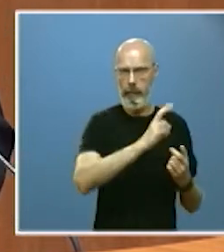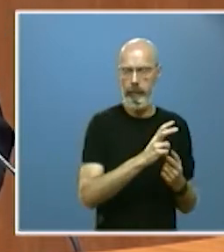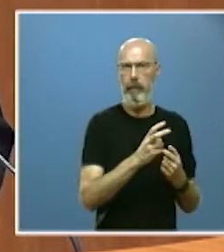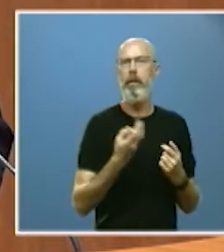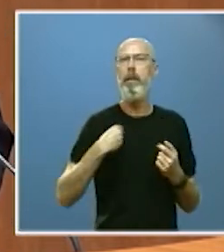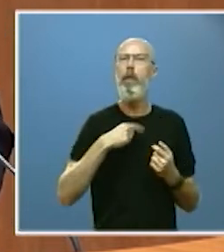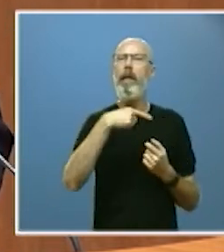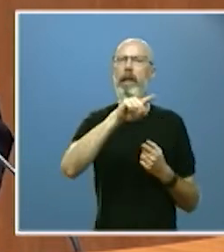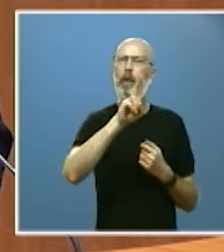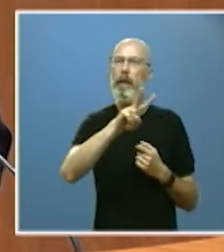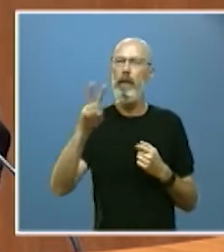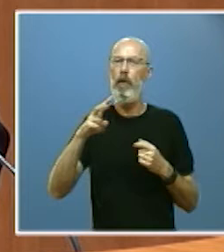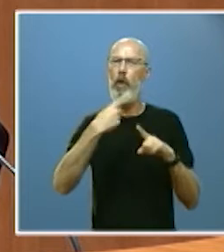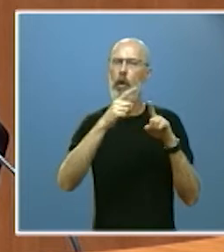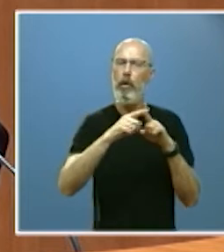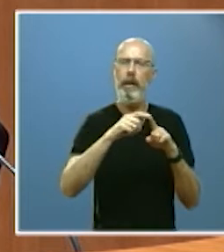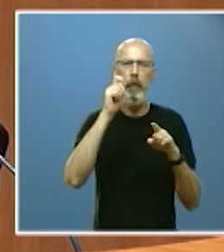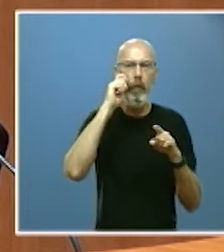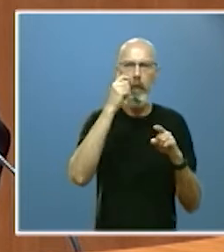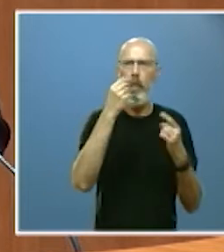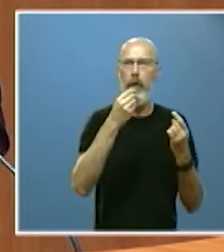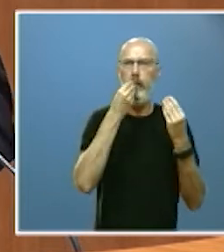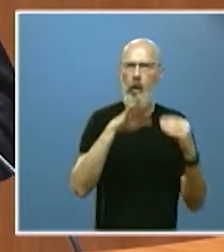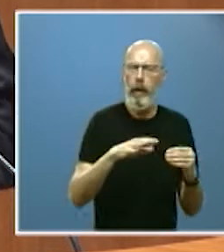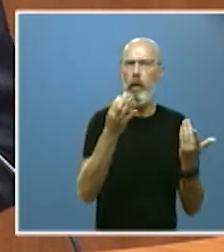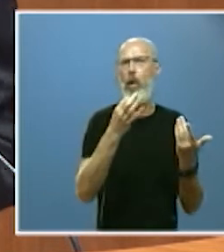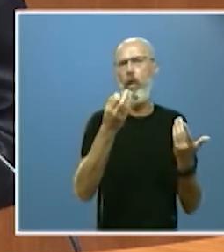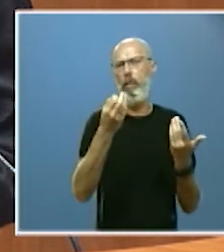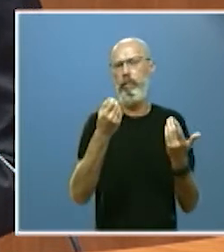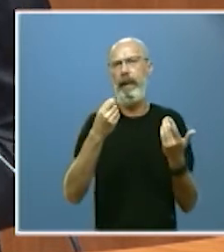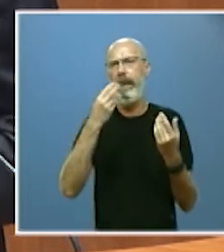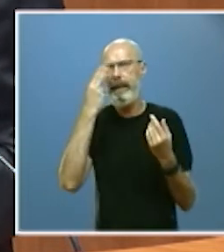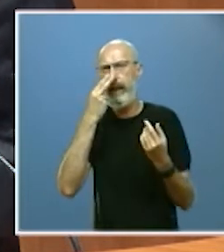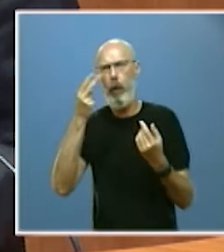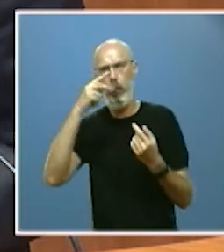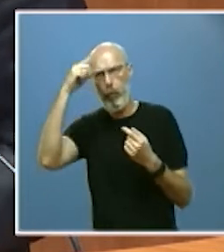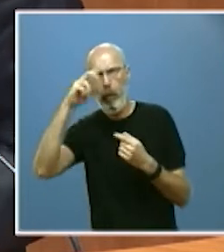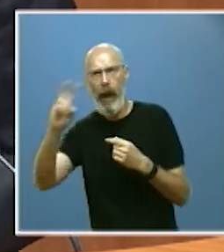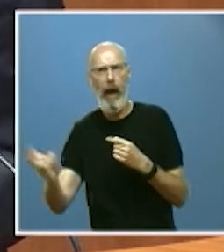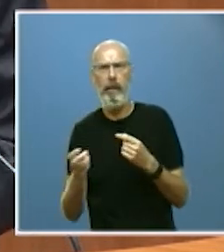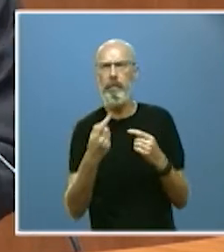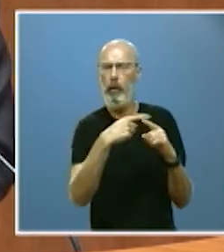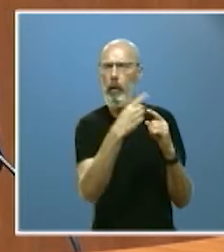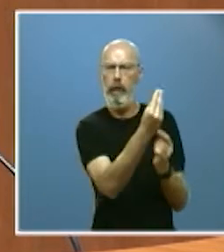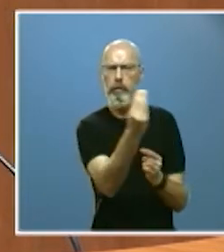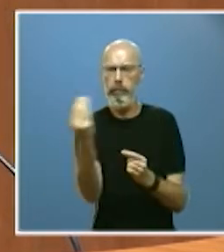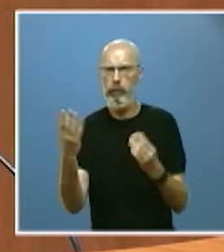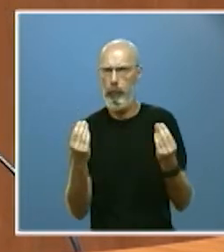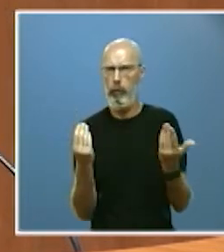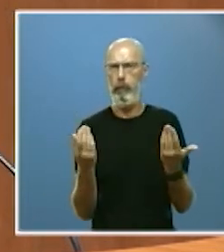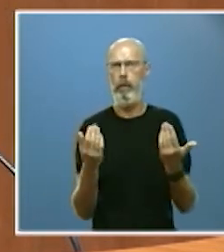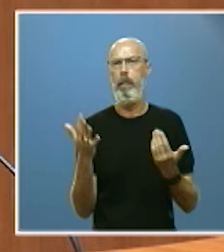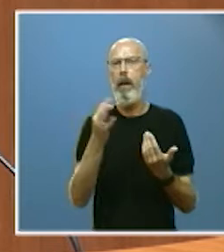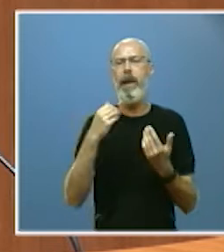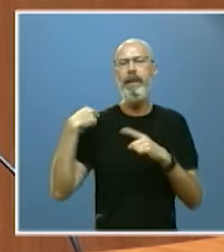o 2.200 bienes de interés cultural y con una trayectoria de esfuerzo en su conservación reconocida con un